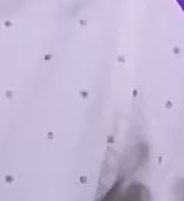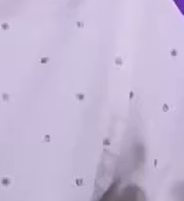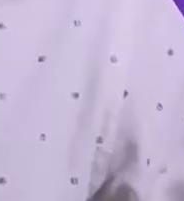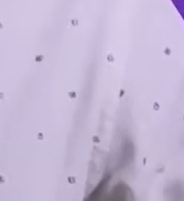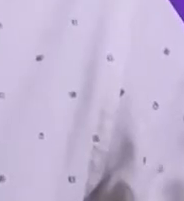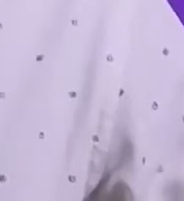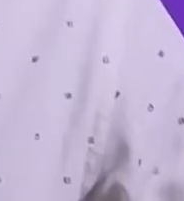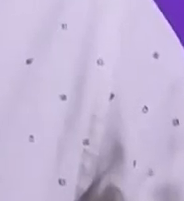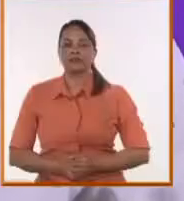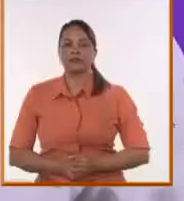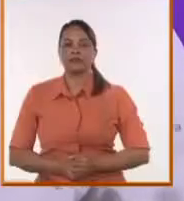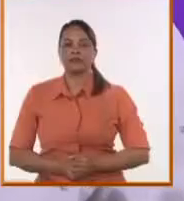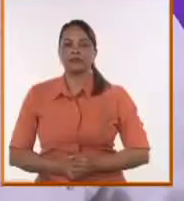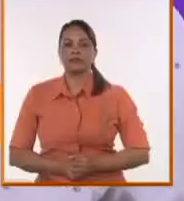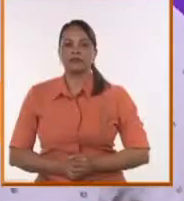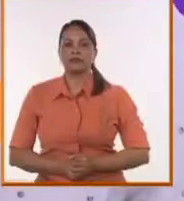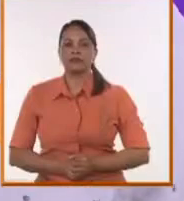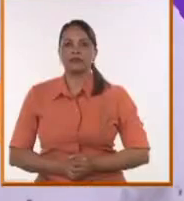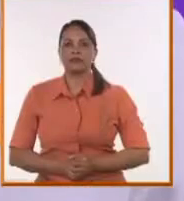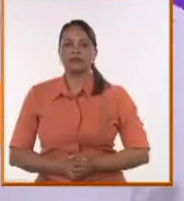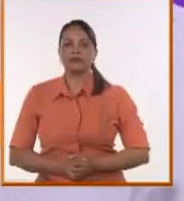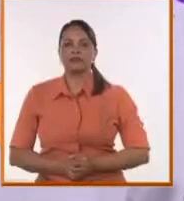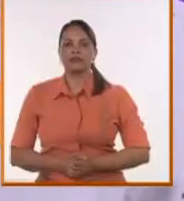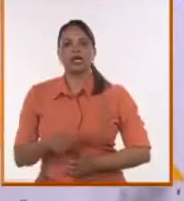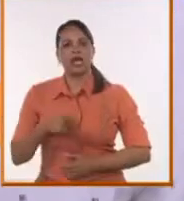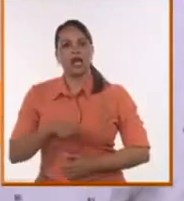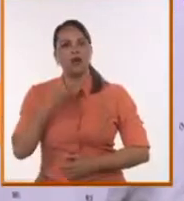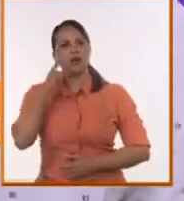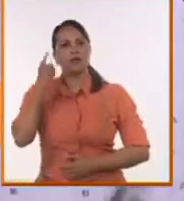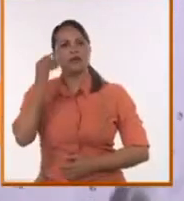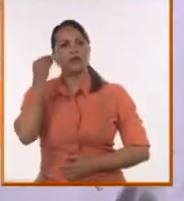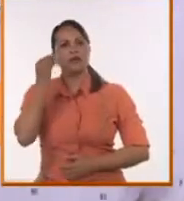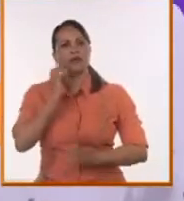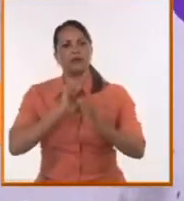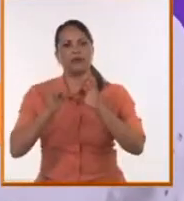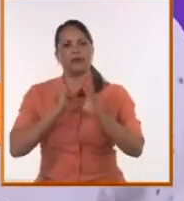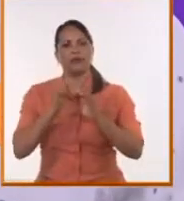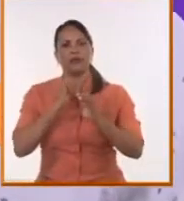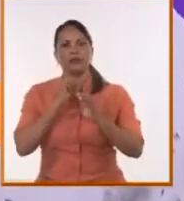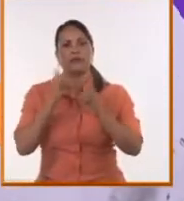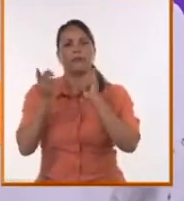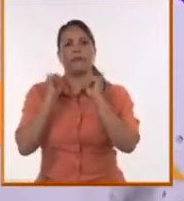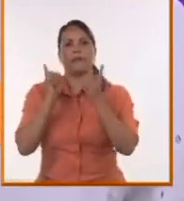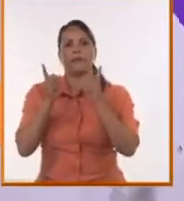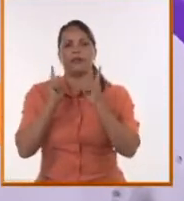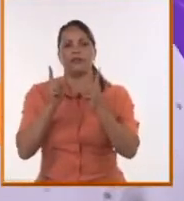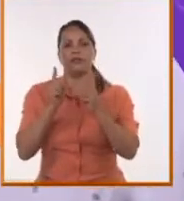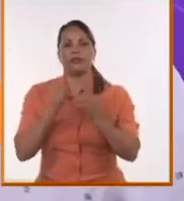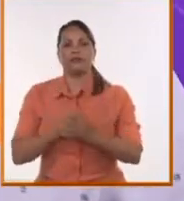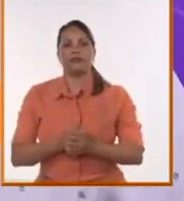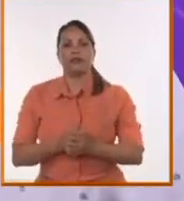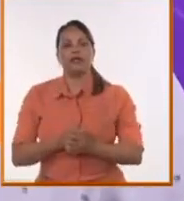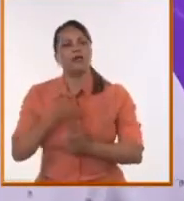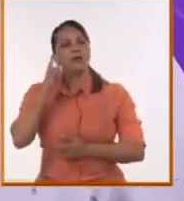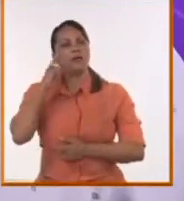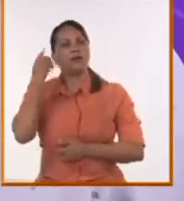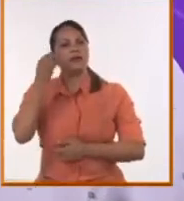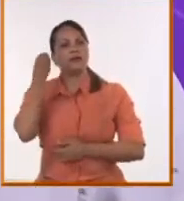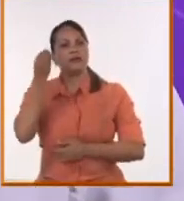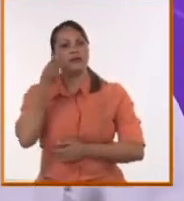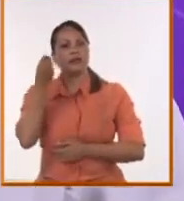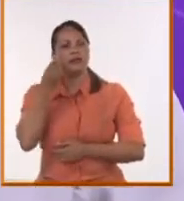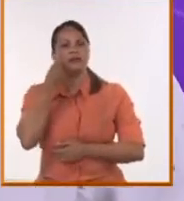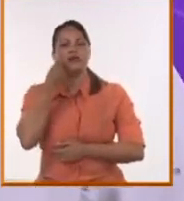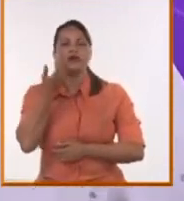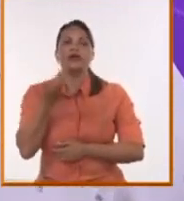Estamos pensando la comunicación política en el contexto de la era digital, que estamos pensando el problema de la guerra híbrida, las